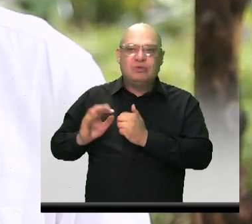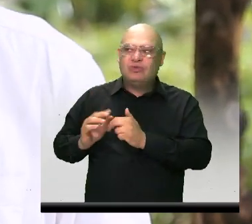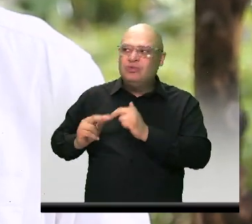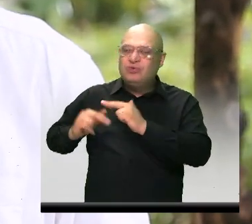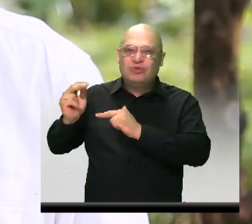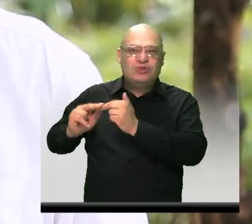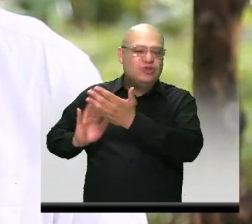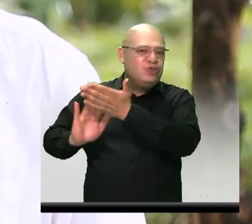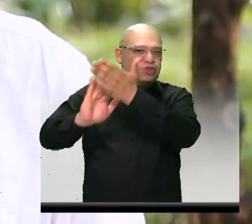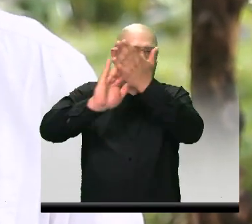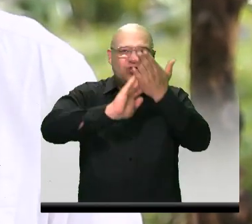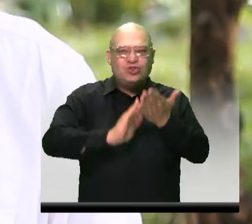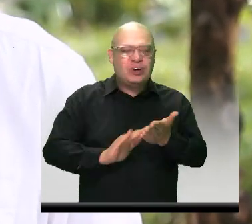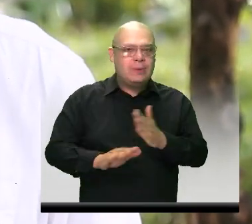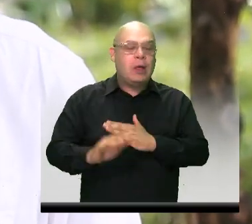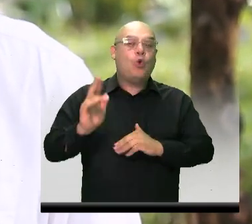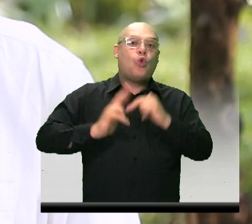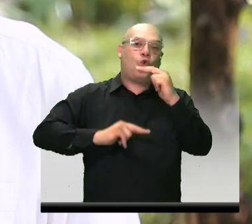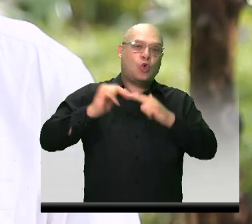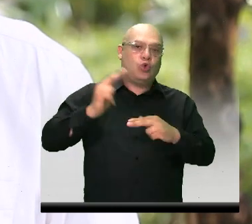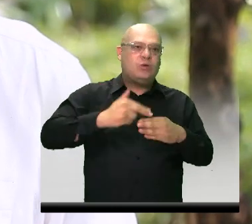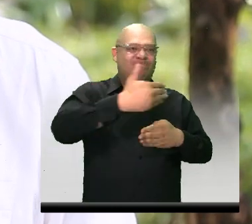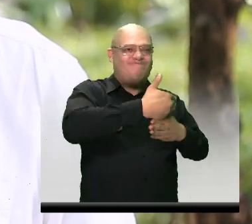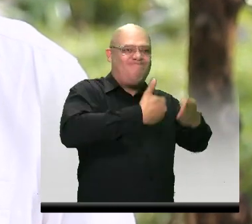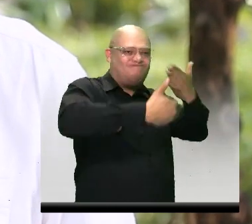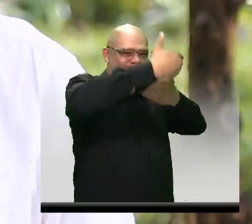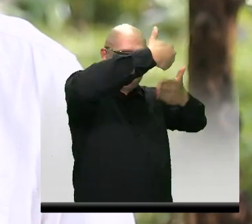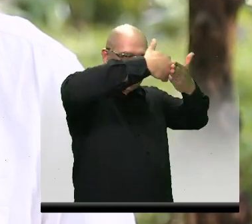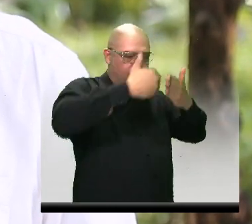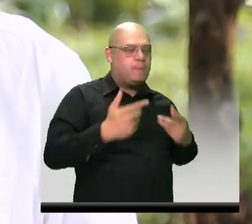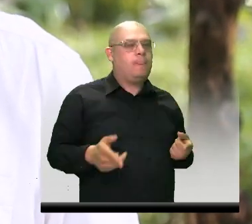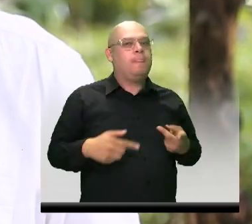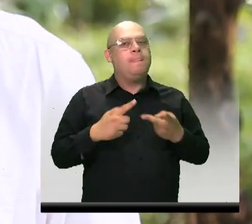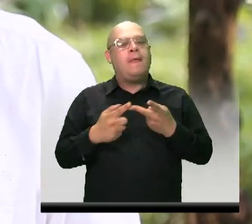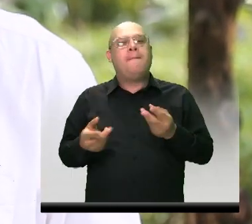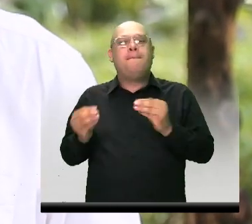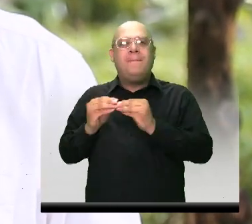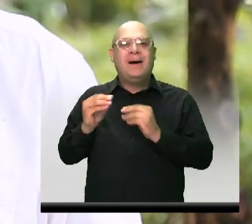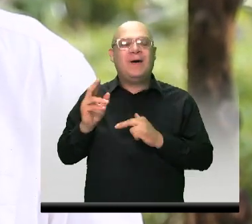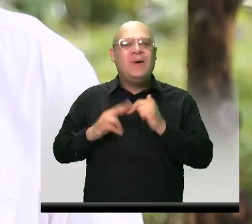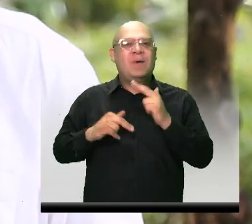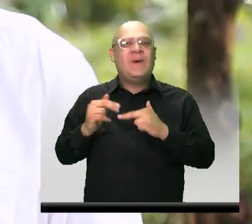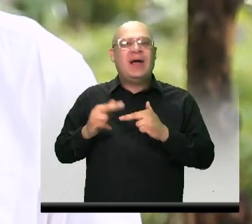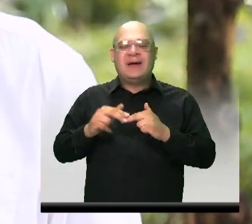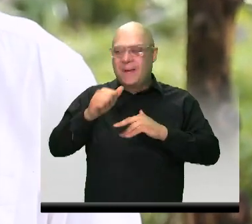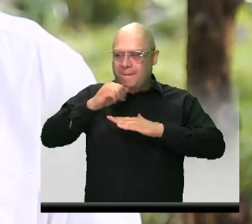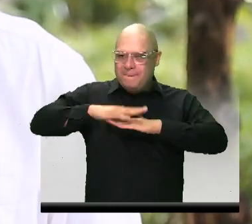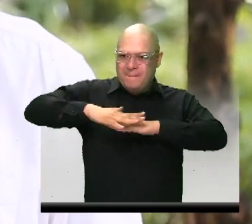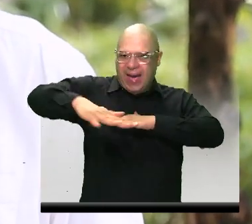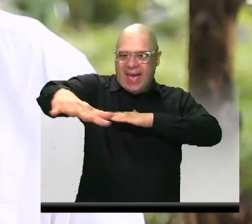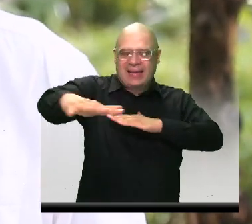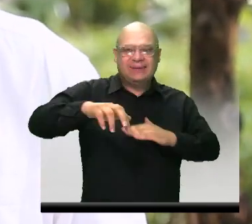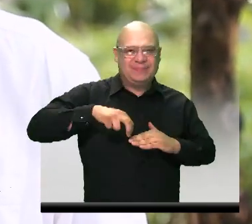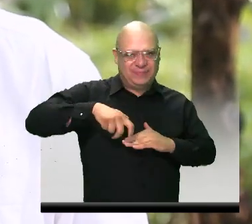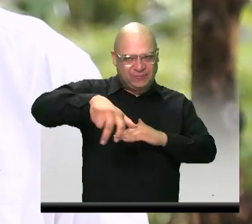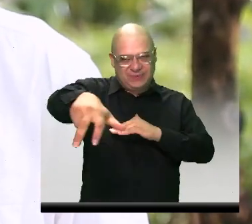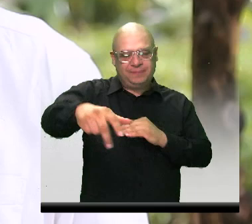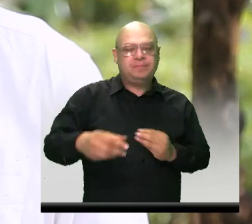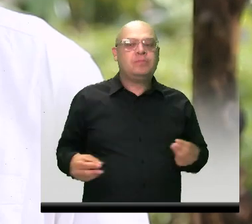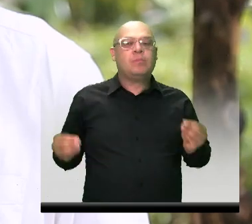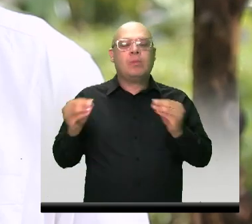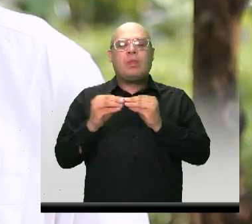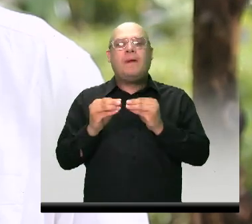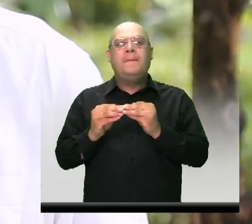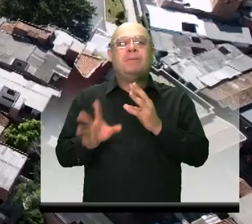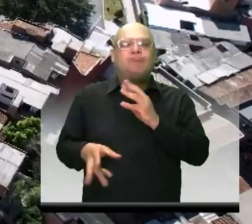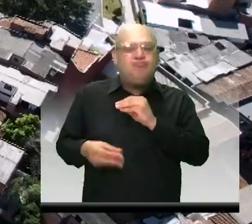Obras que comprende la construcción de muros de contención, la construcción de la estructura de pavimento y obras complementarias